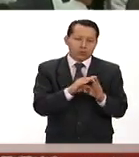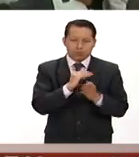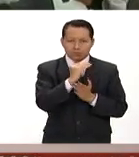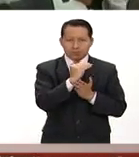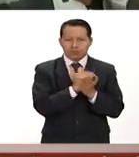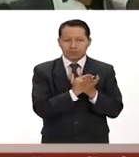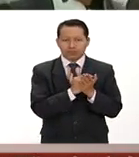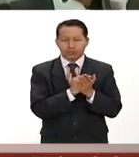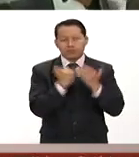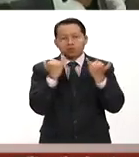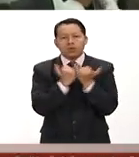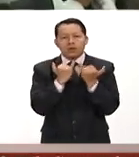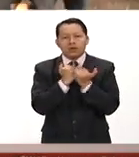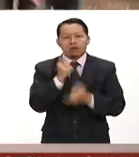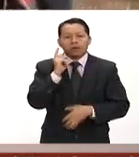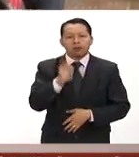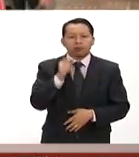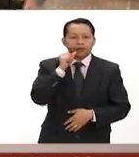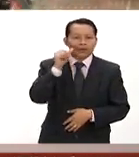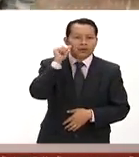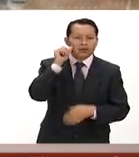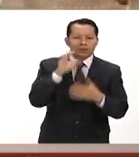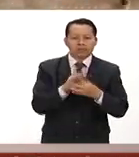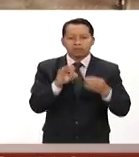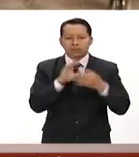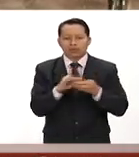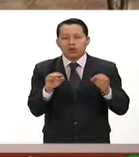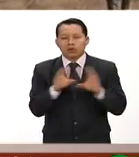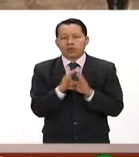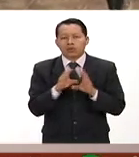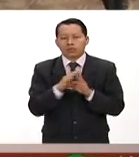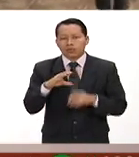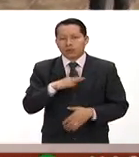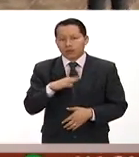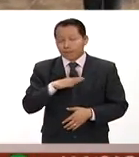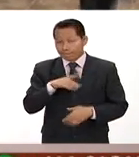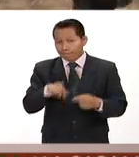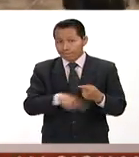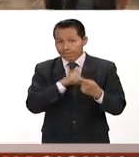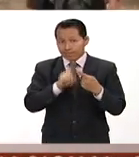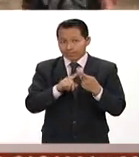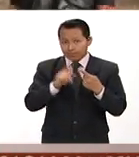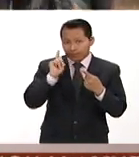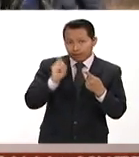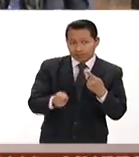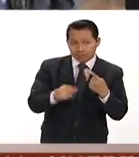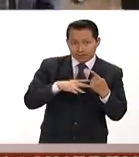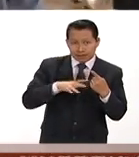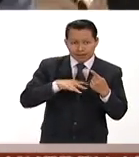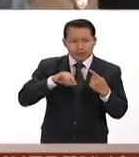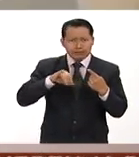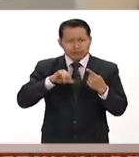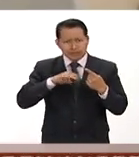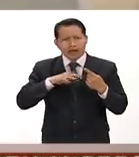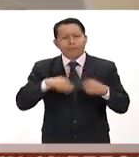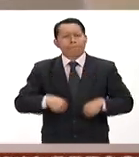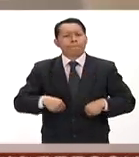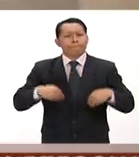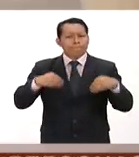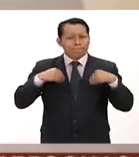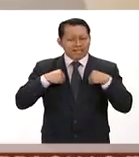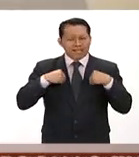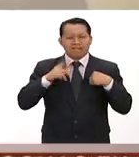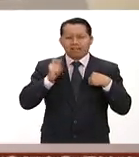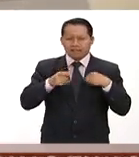entonces aquí ayer la lectura una cosa es lo que se vive y siente en la guerra en la